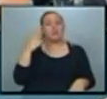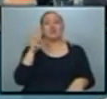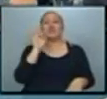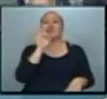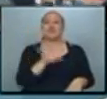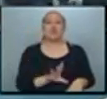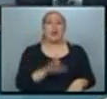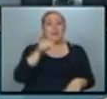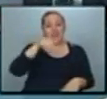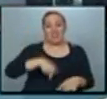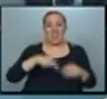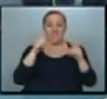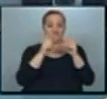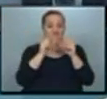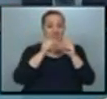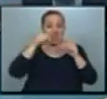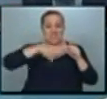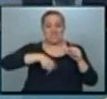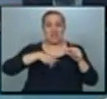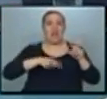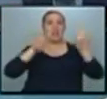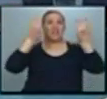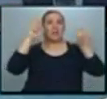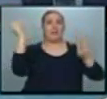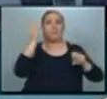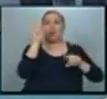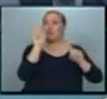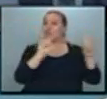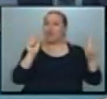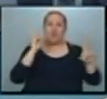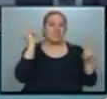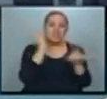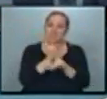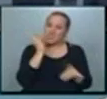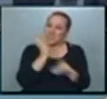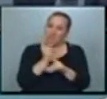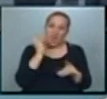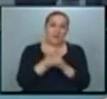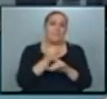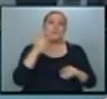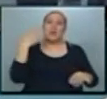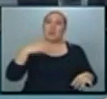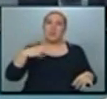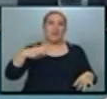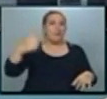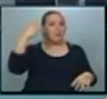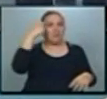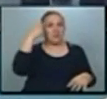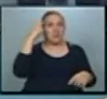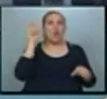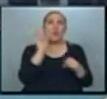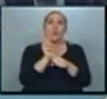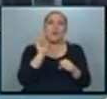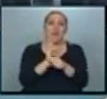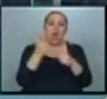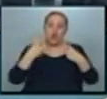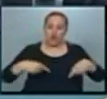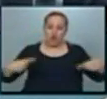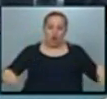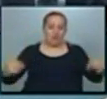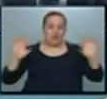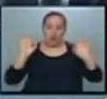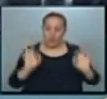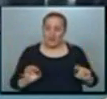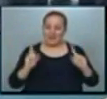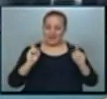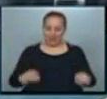solo en esta fecha donde por ahí el tema toma relevancia, sino siempre hay que tomar mucha conciencia. Como cuidamos todas nuestras cosas, cuidémonos